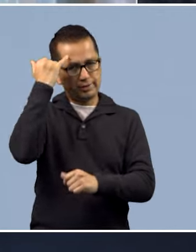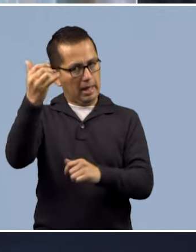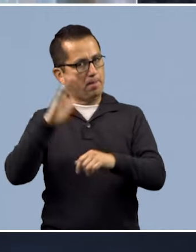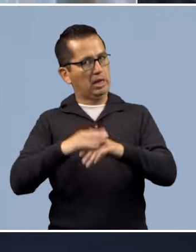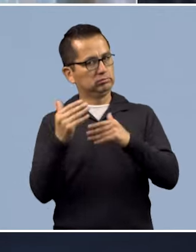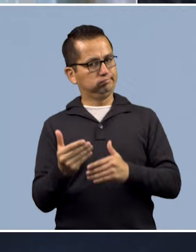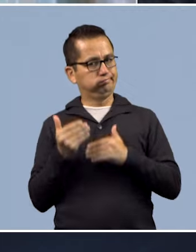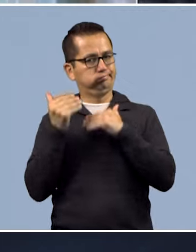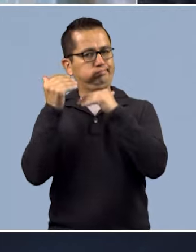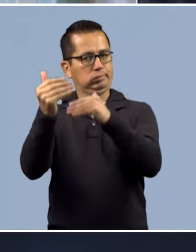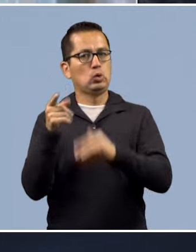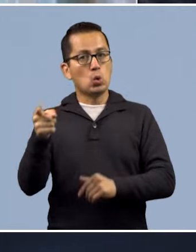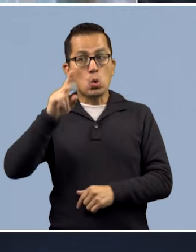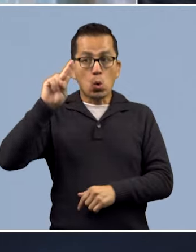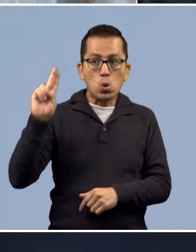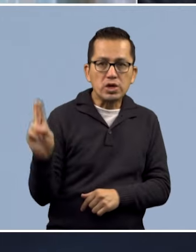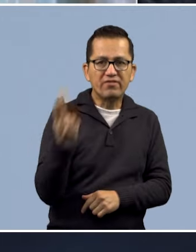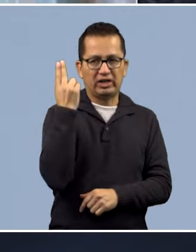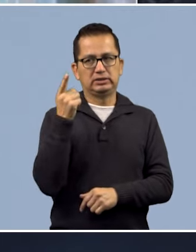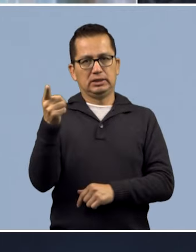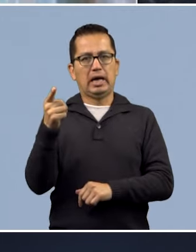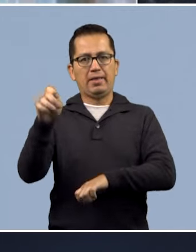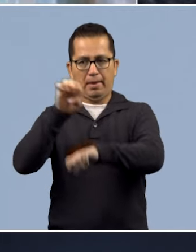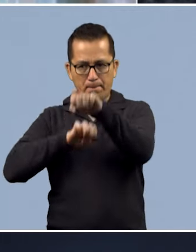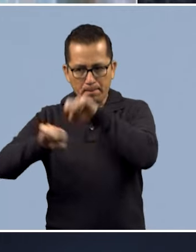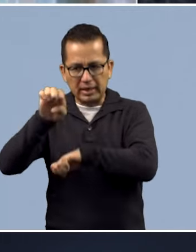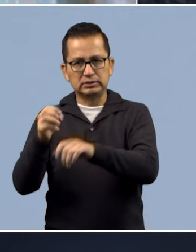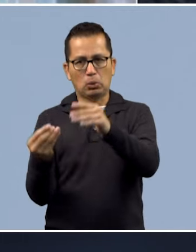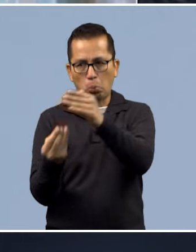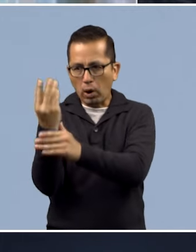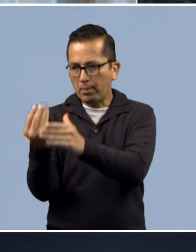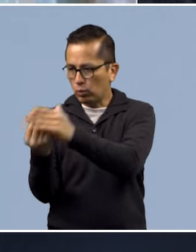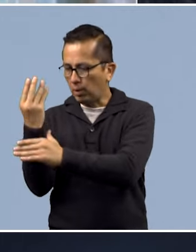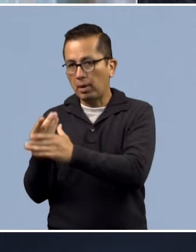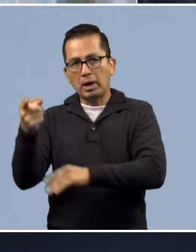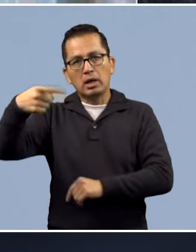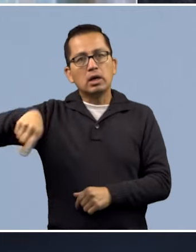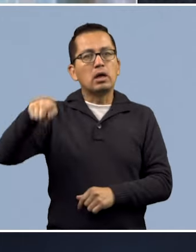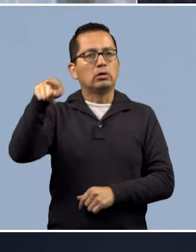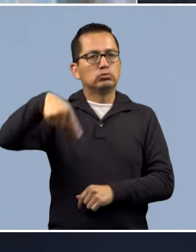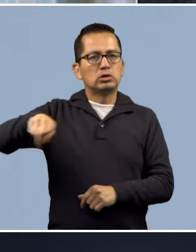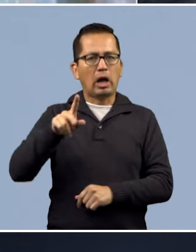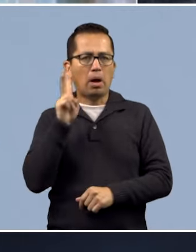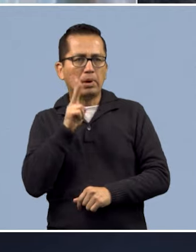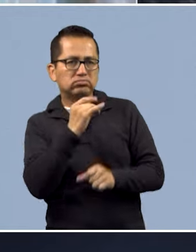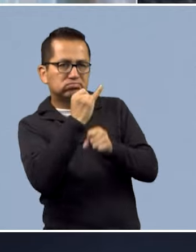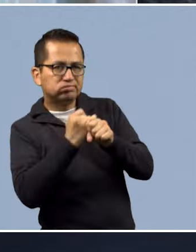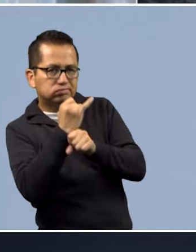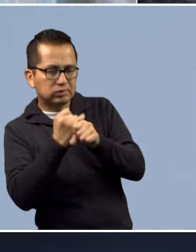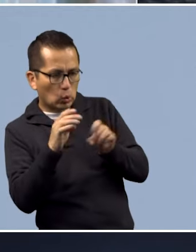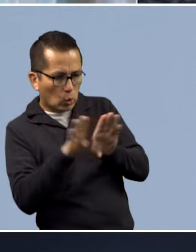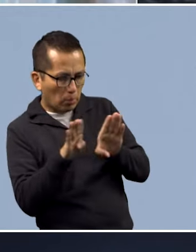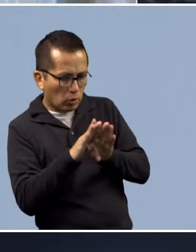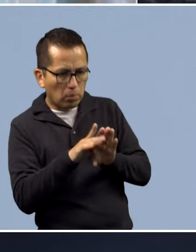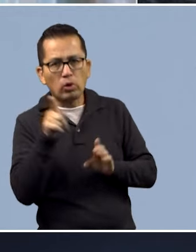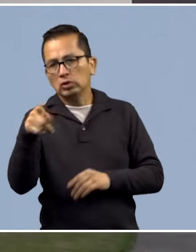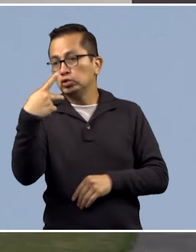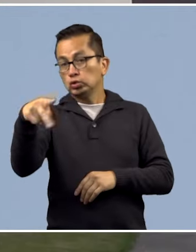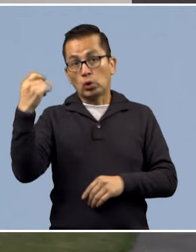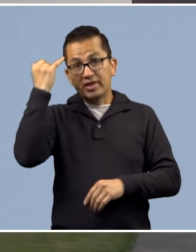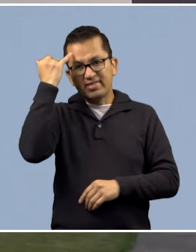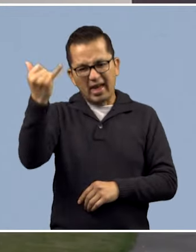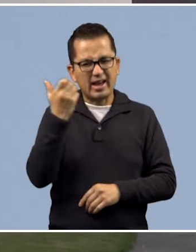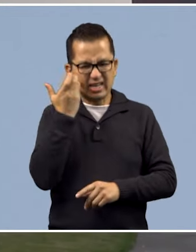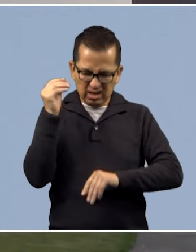Son sobre todo universitarios y startups que ya tienen una solución más o menos probada y que nada más quieren acelerarla.